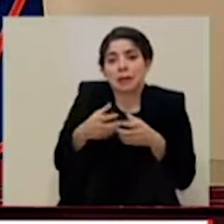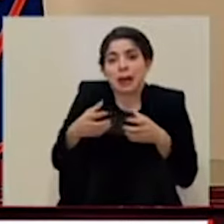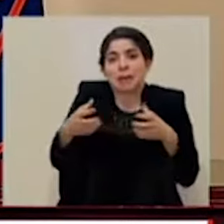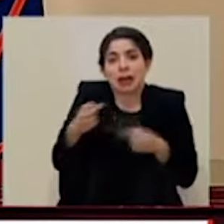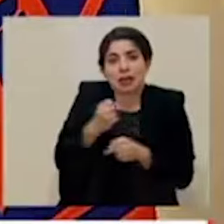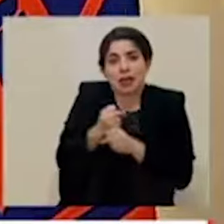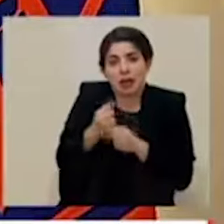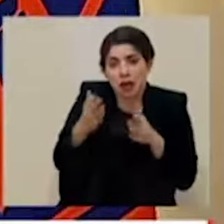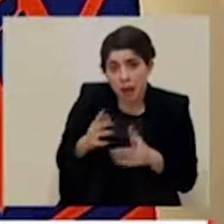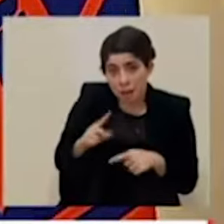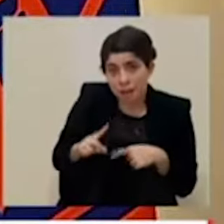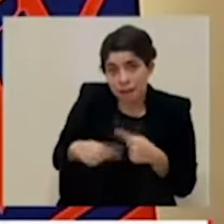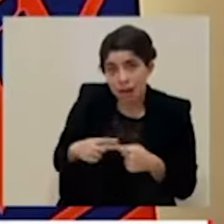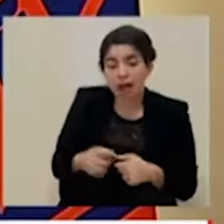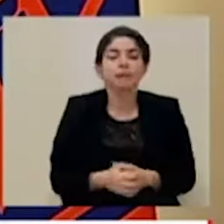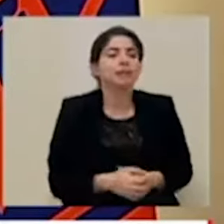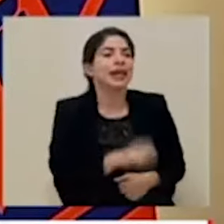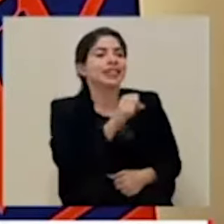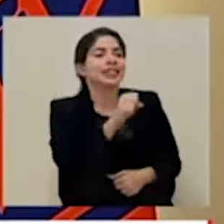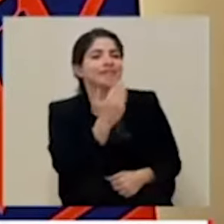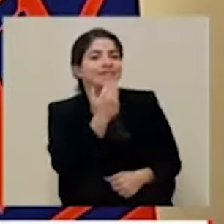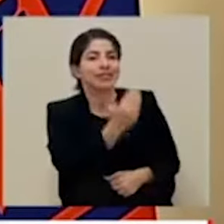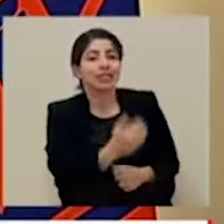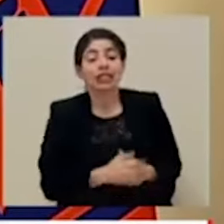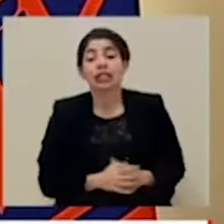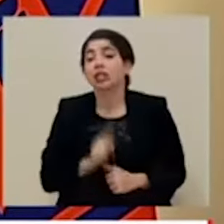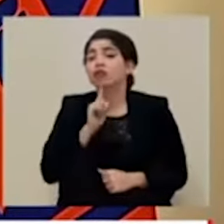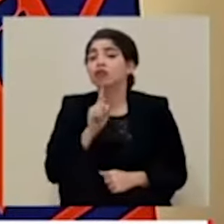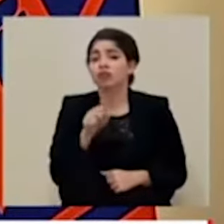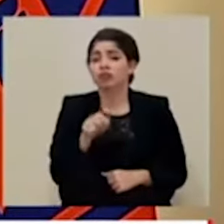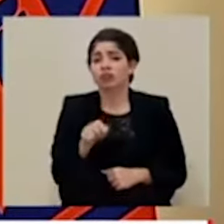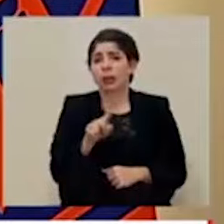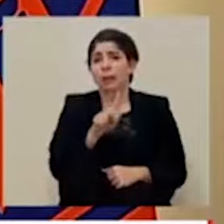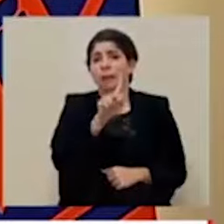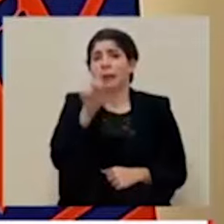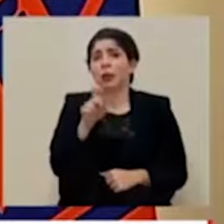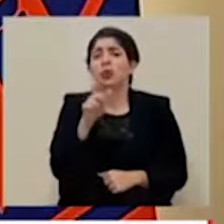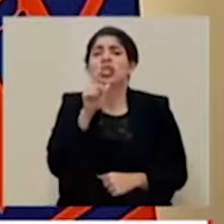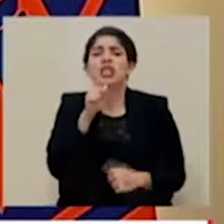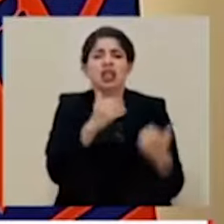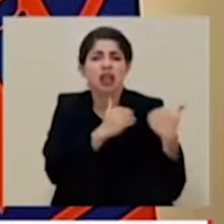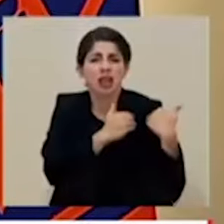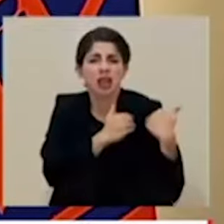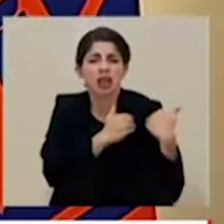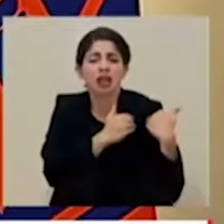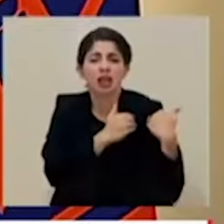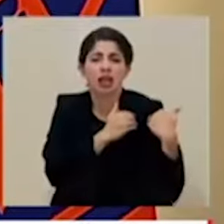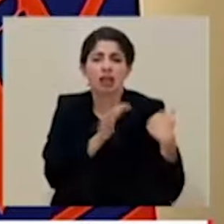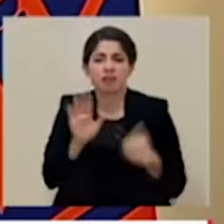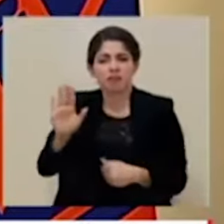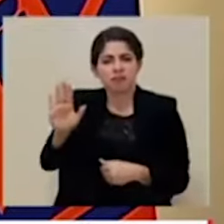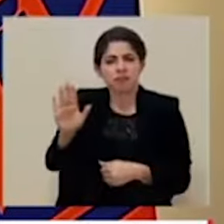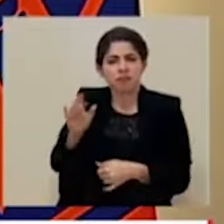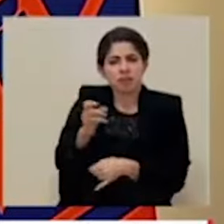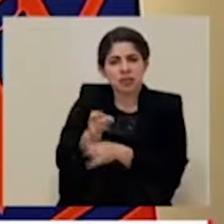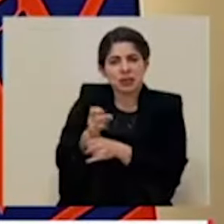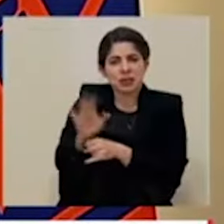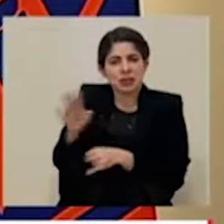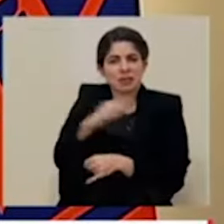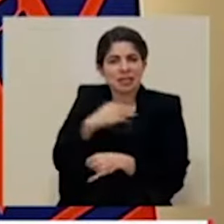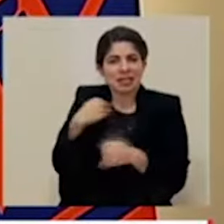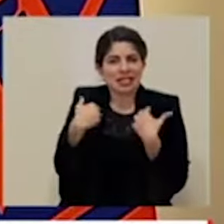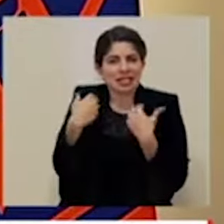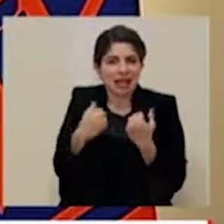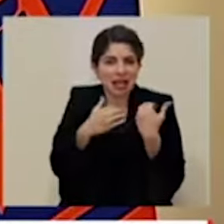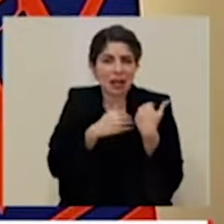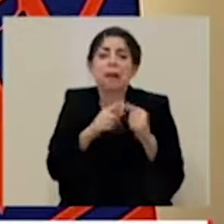Hay un... Sí, gracias. Bueno, en realidad esto es una consulta que le corresponde más a la instancia del Ministerio de